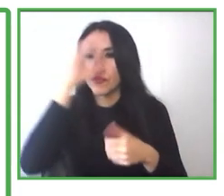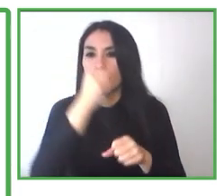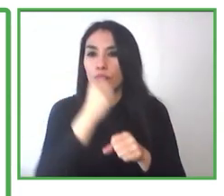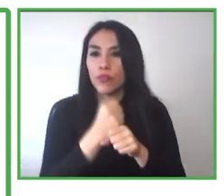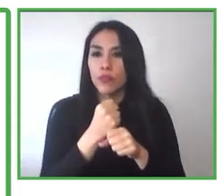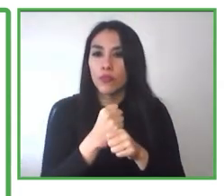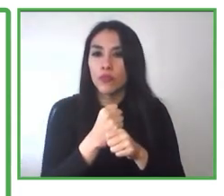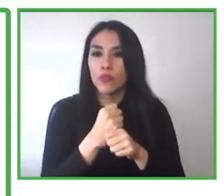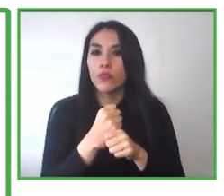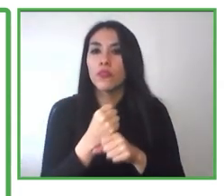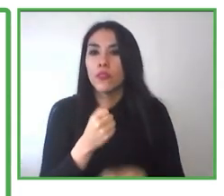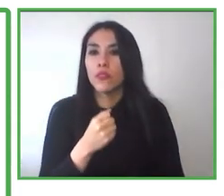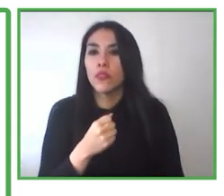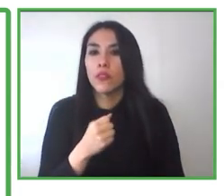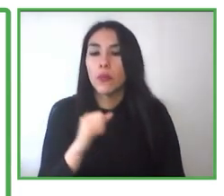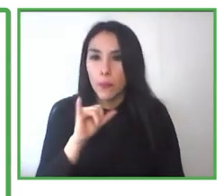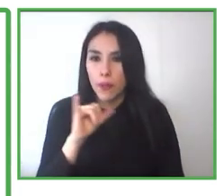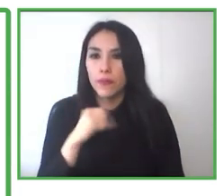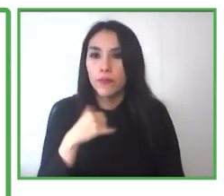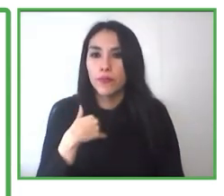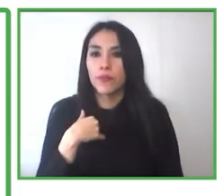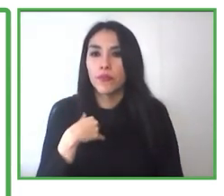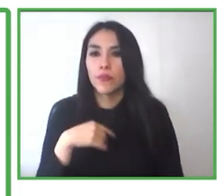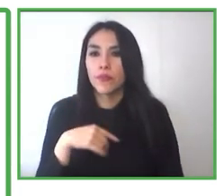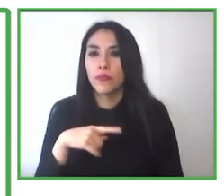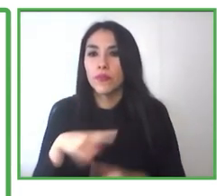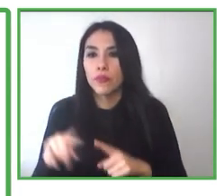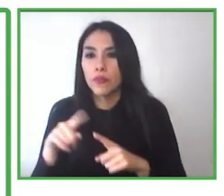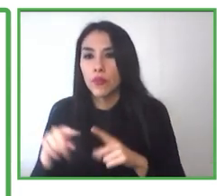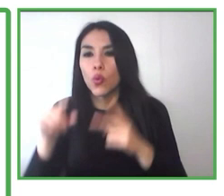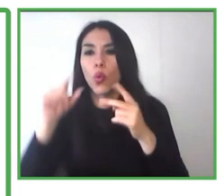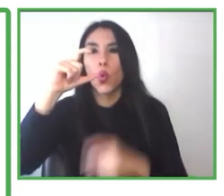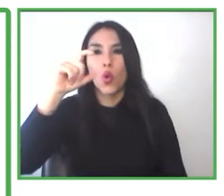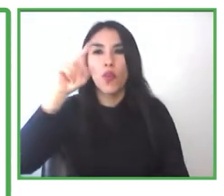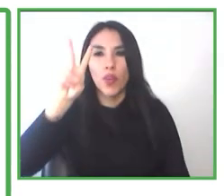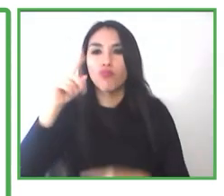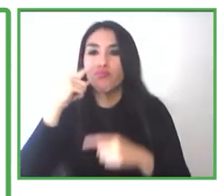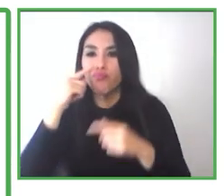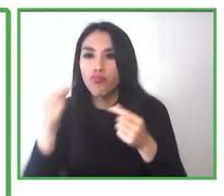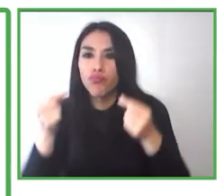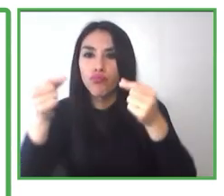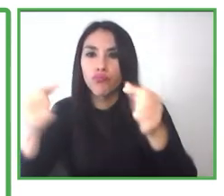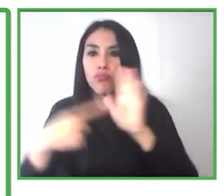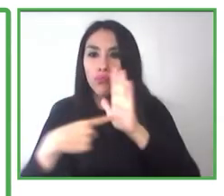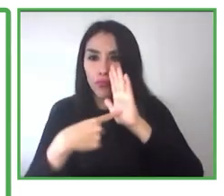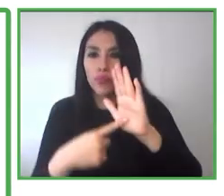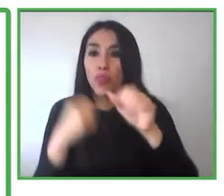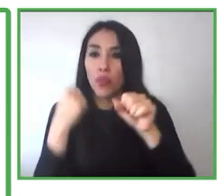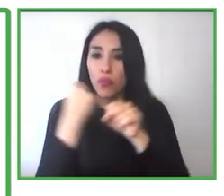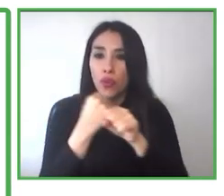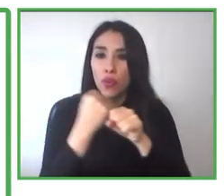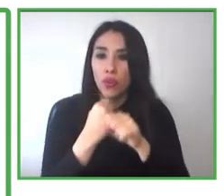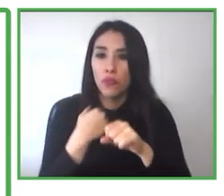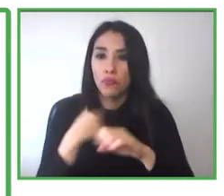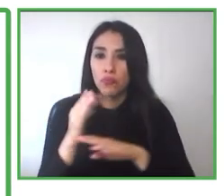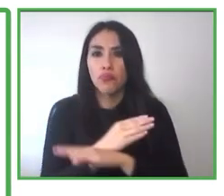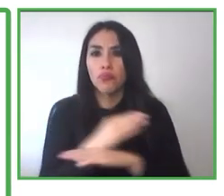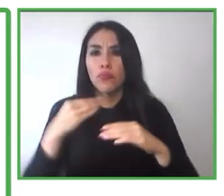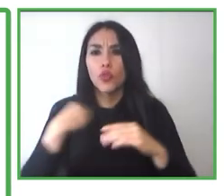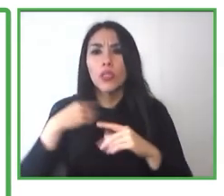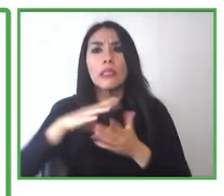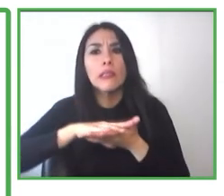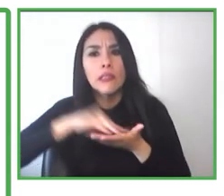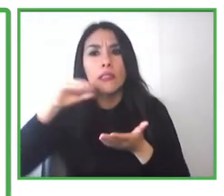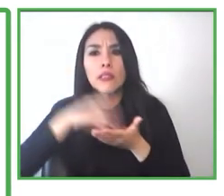de un currículum vitae, el entrenamiento para una entrevista de trabajo, el apoyo para postular a trabajos a través de páginas web,